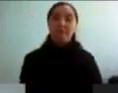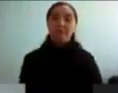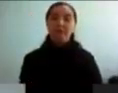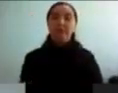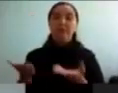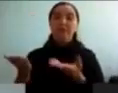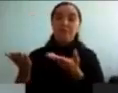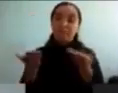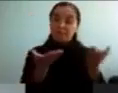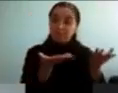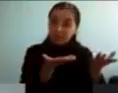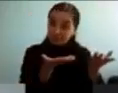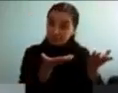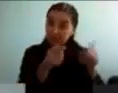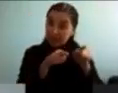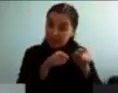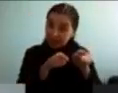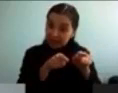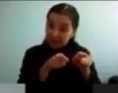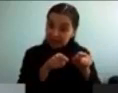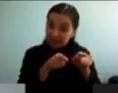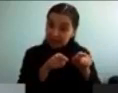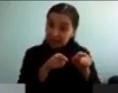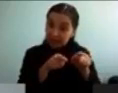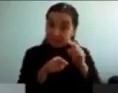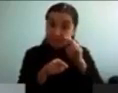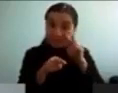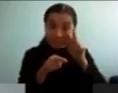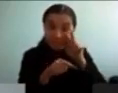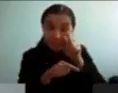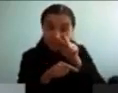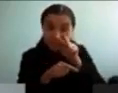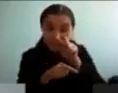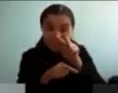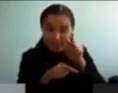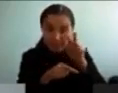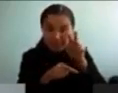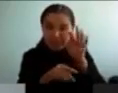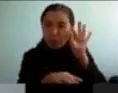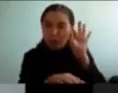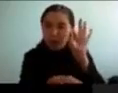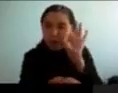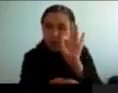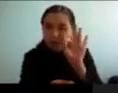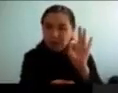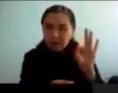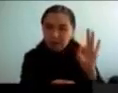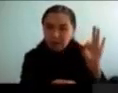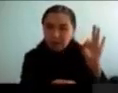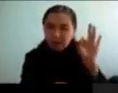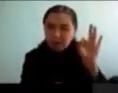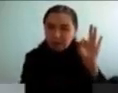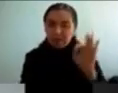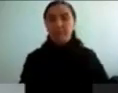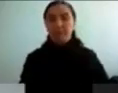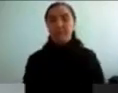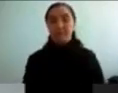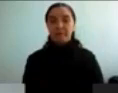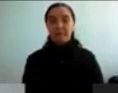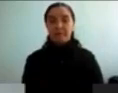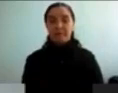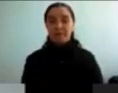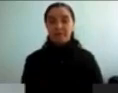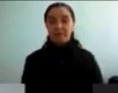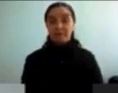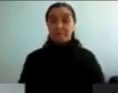inglés, hace un par de años. concéntense bien, y traten de buscar, todos los detalles posibles, de esta imagen. Ahora les voy a mostrar, la misma